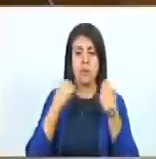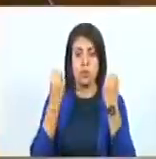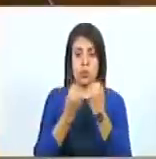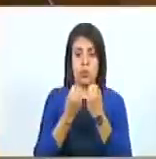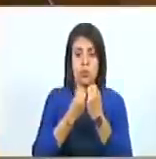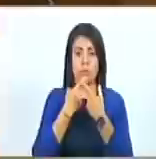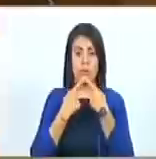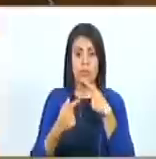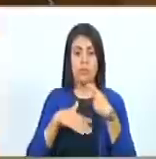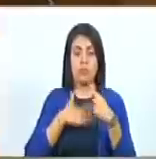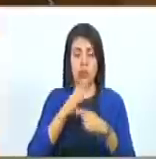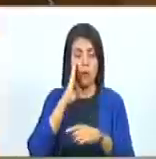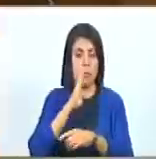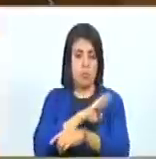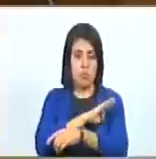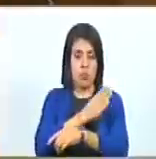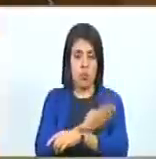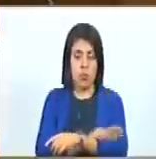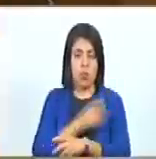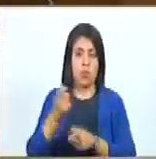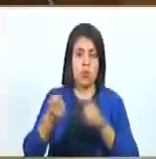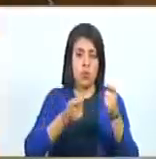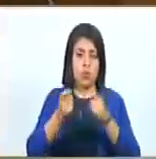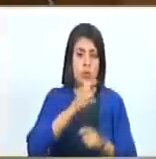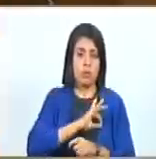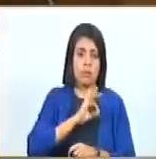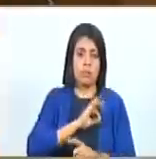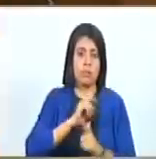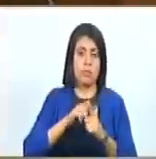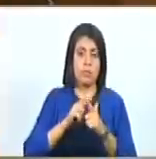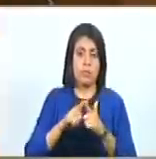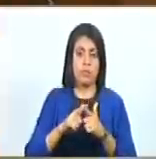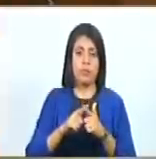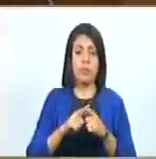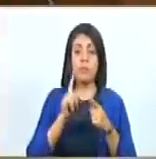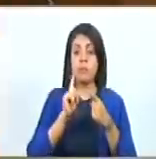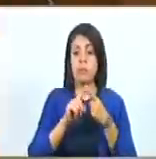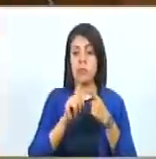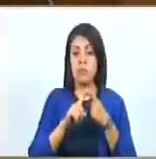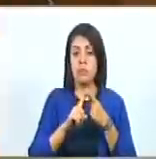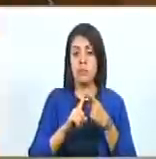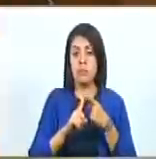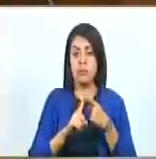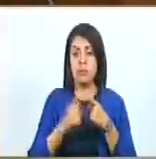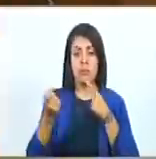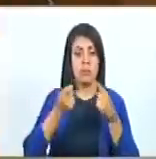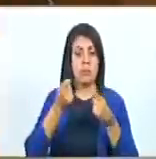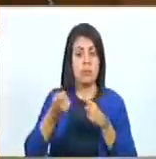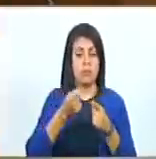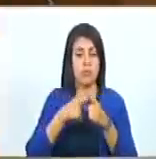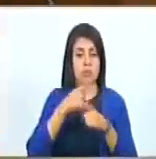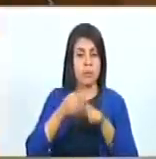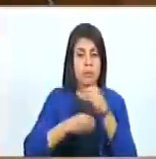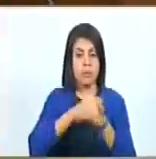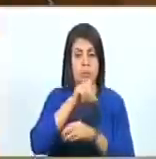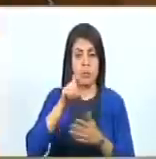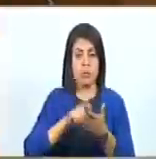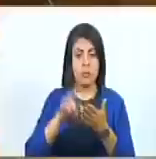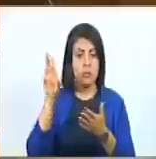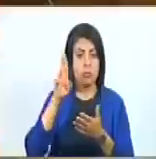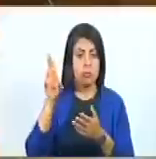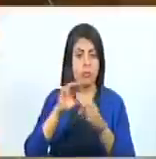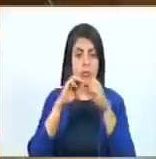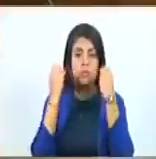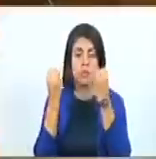instancias del poder popular que ejercen la Contraloría Social, los siguientes. Uno, la Contraloría General de la República y demás